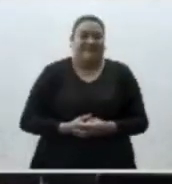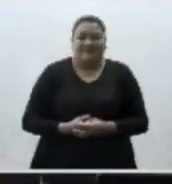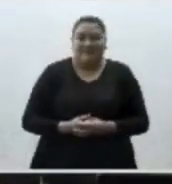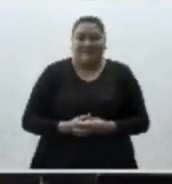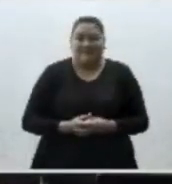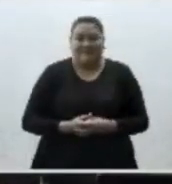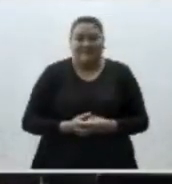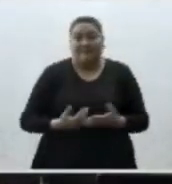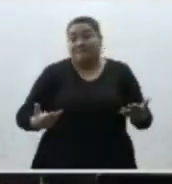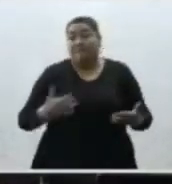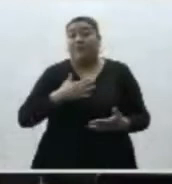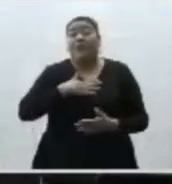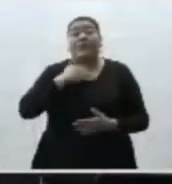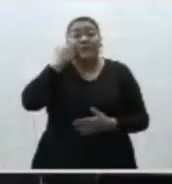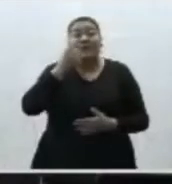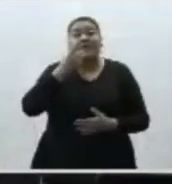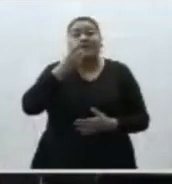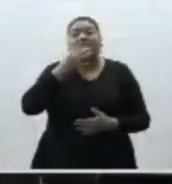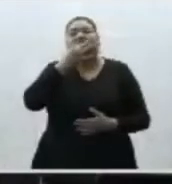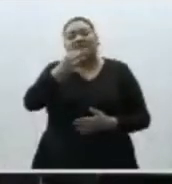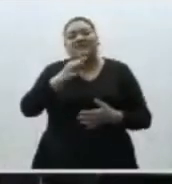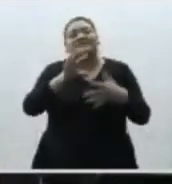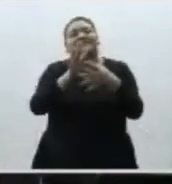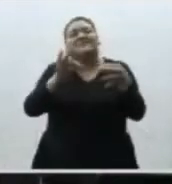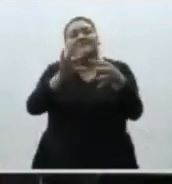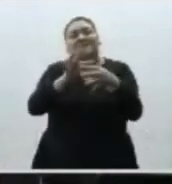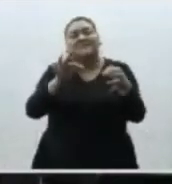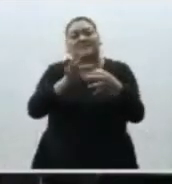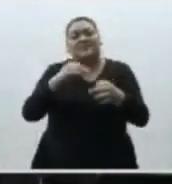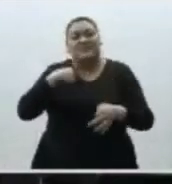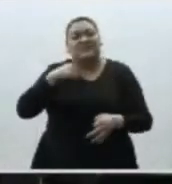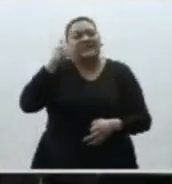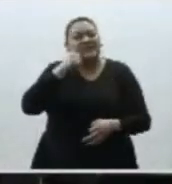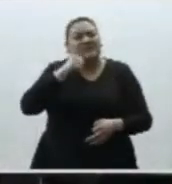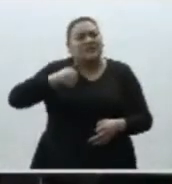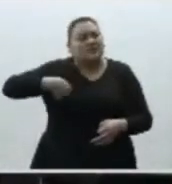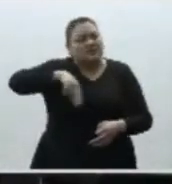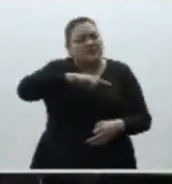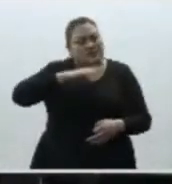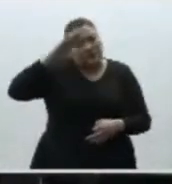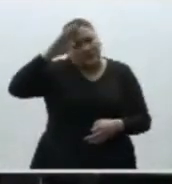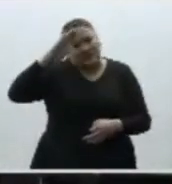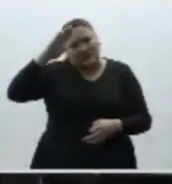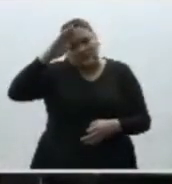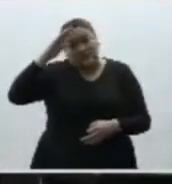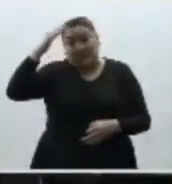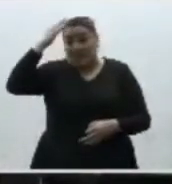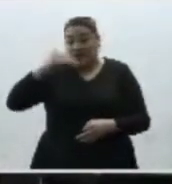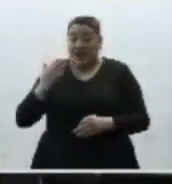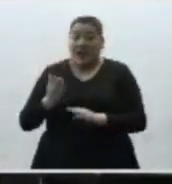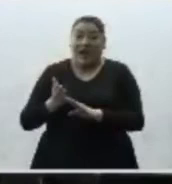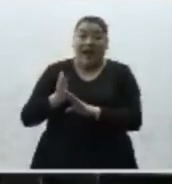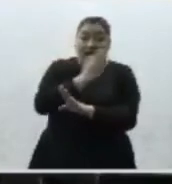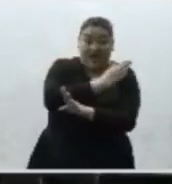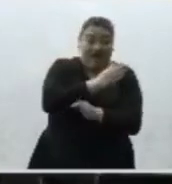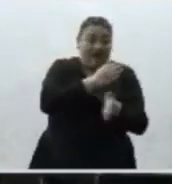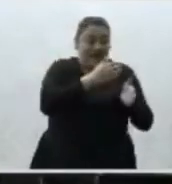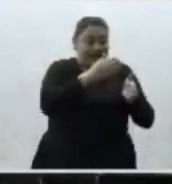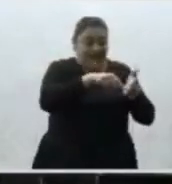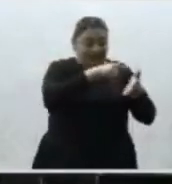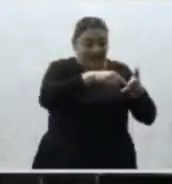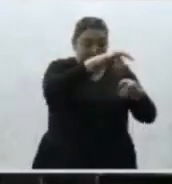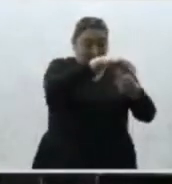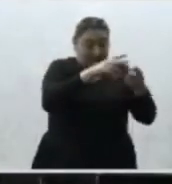Quiero iniciar señalando que es conveniente realizar una reflexión en torno al ejercicio histórico que significó la